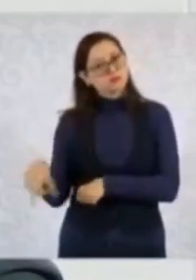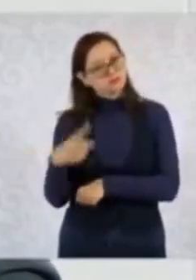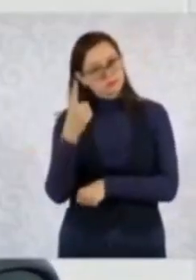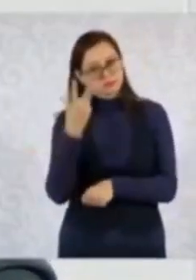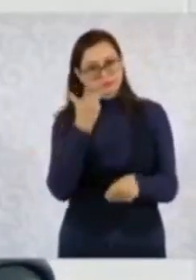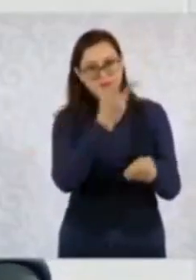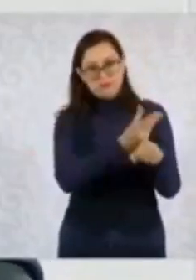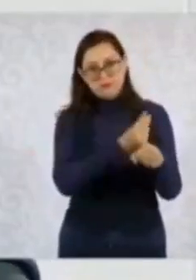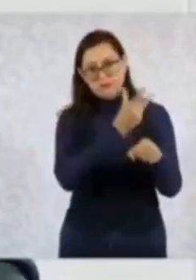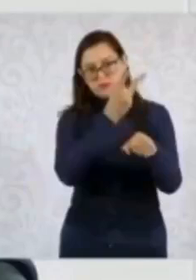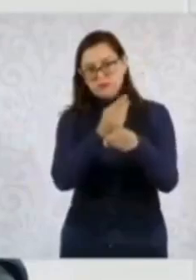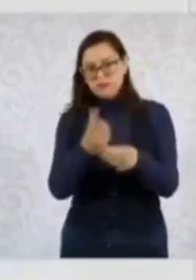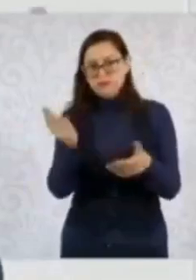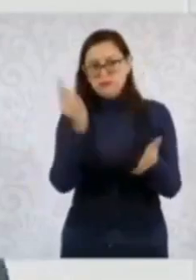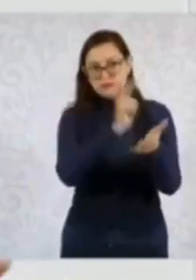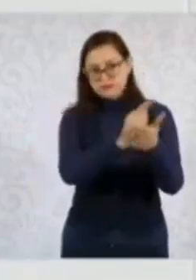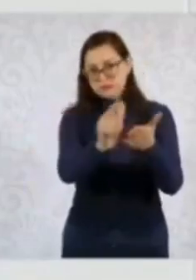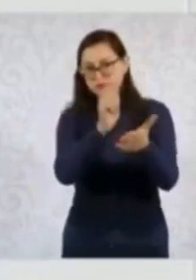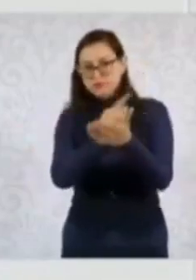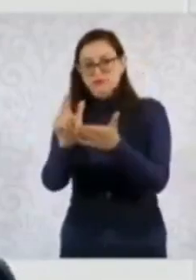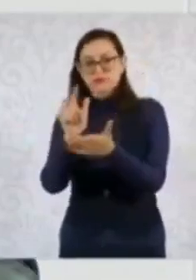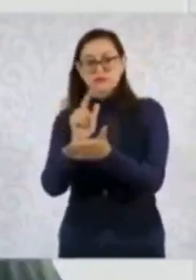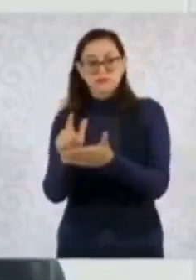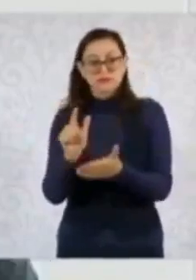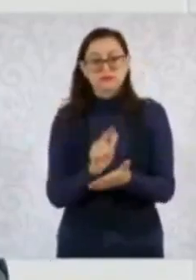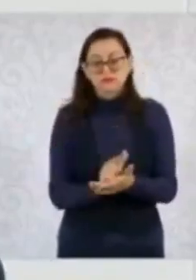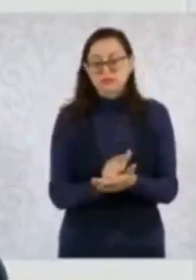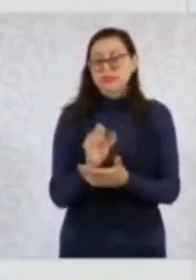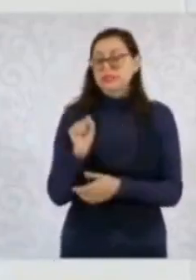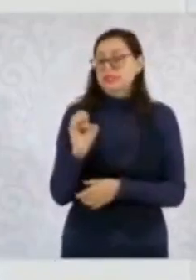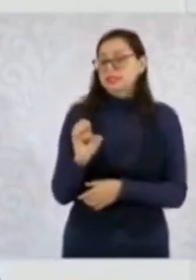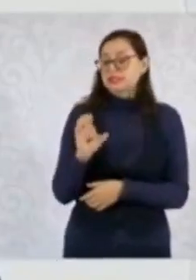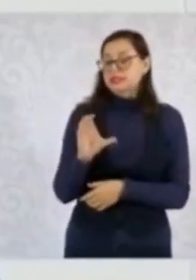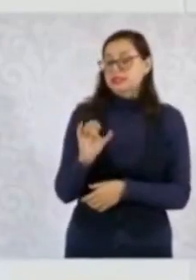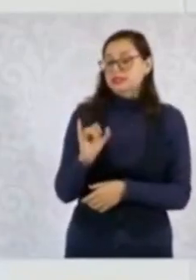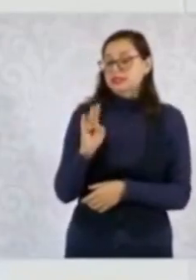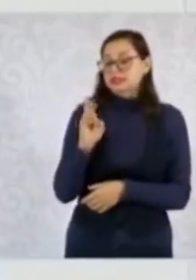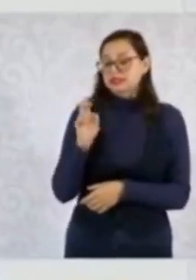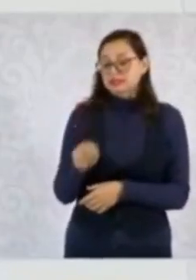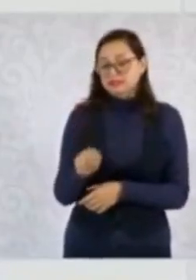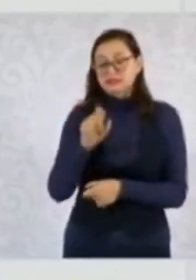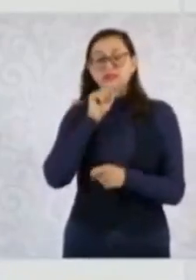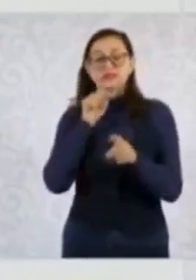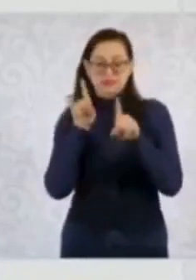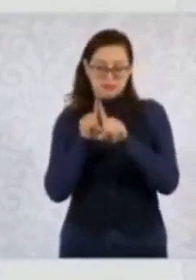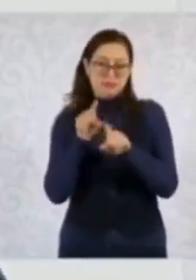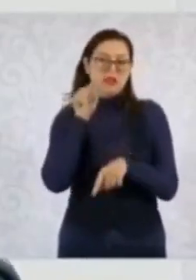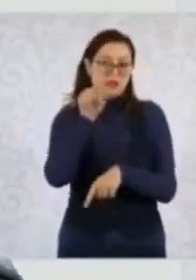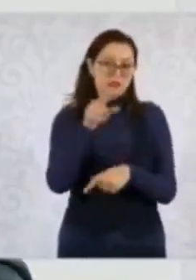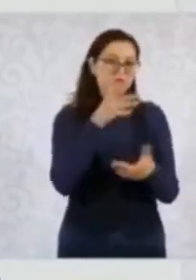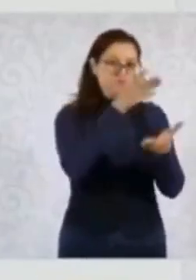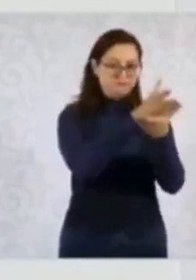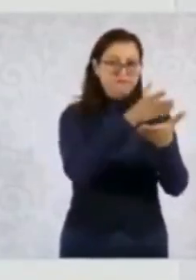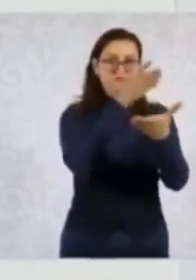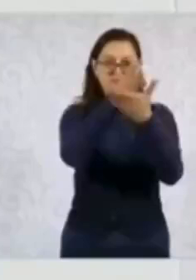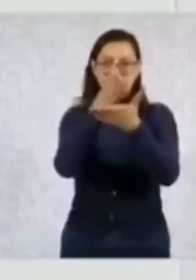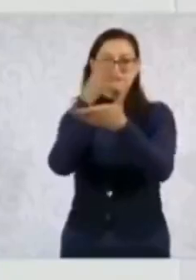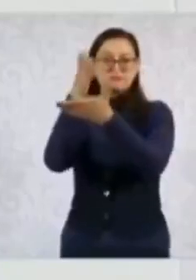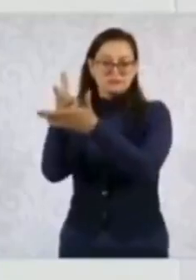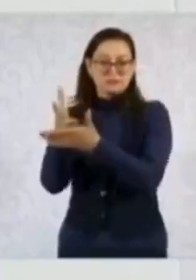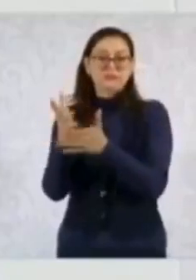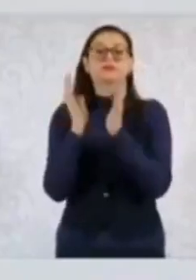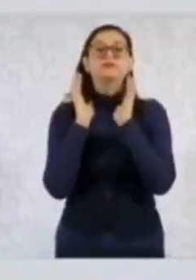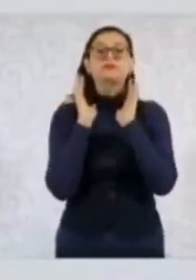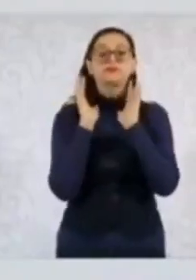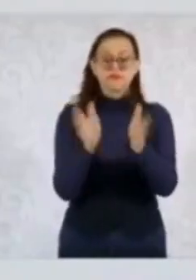deslaves y Bienestar también va a atender a todas estas poblaciones, además de que la defensa ya